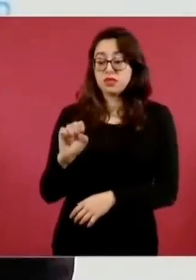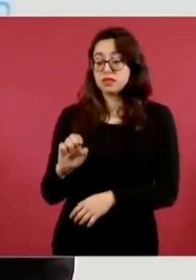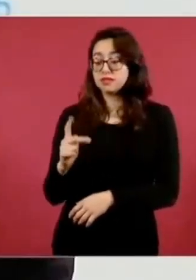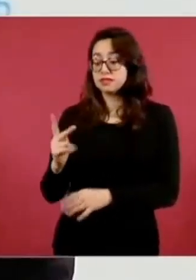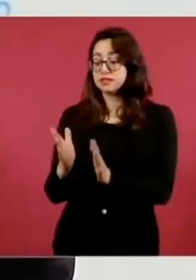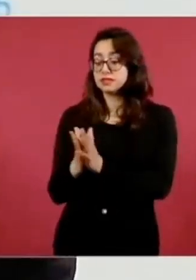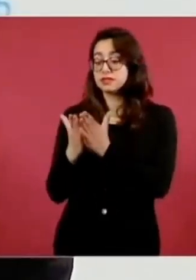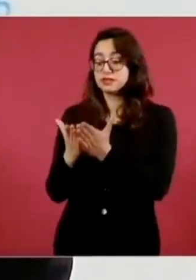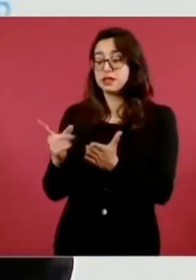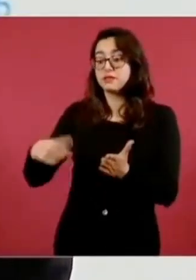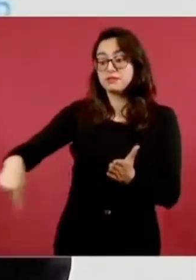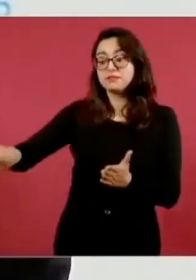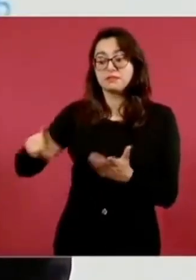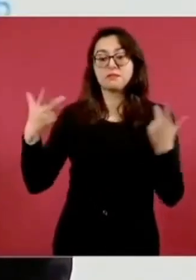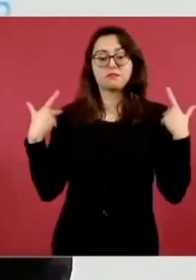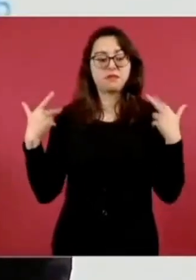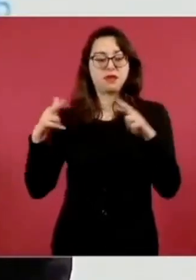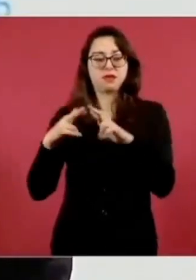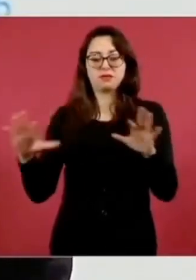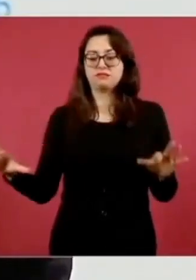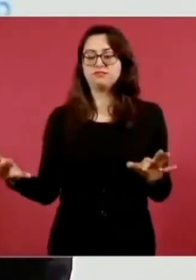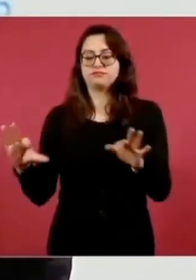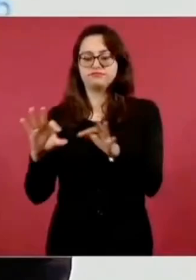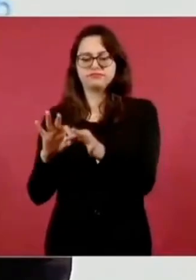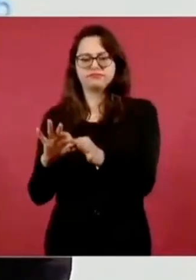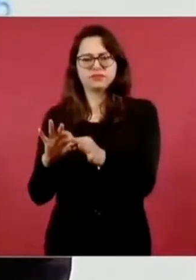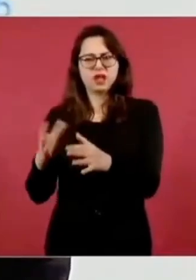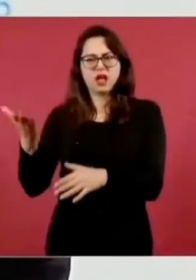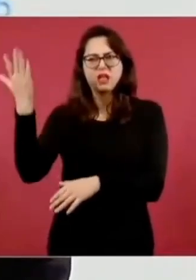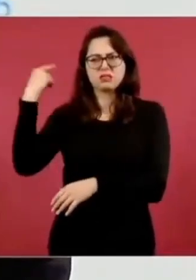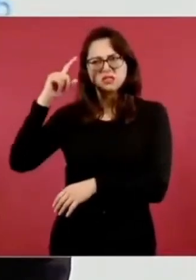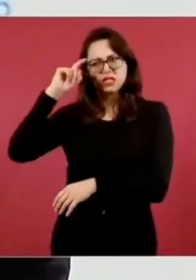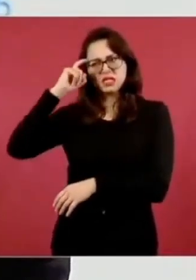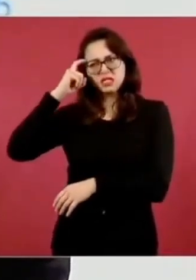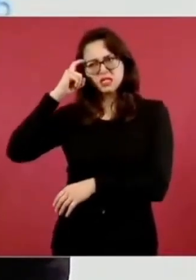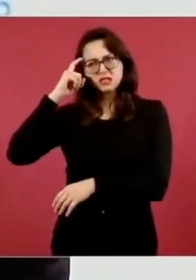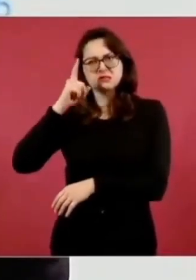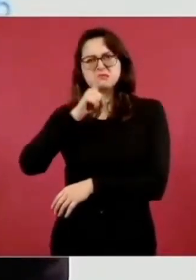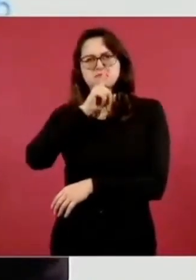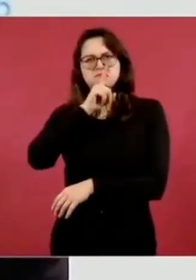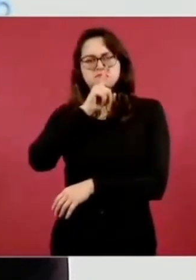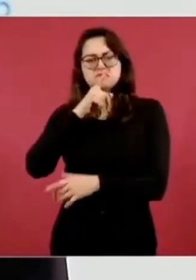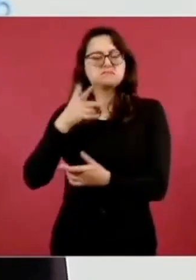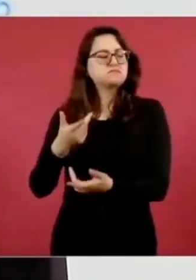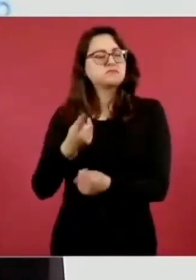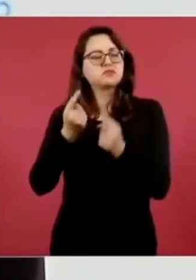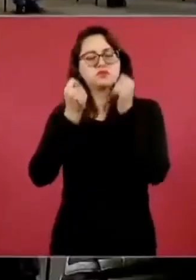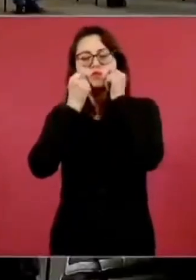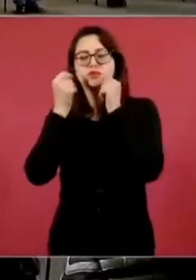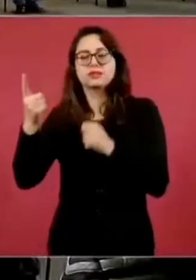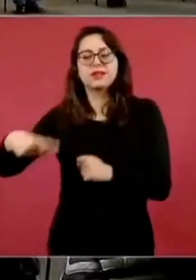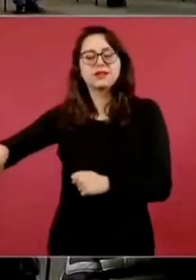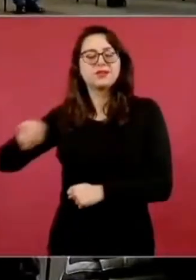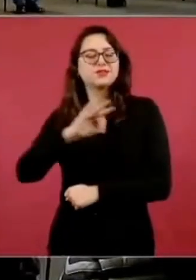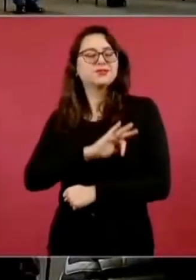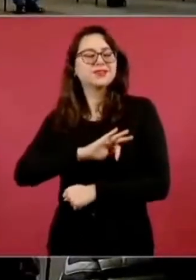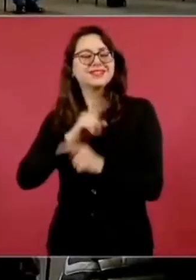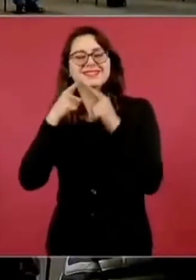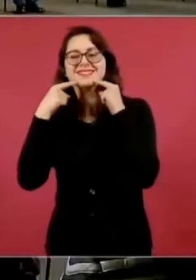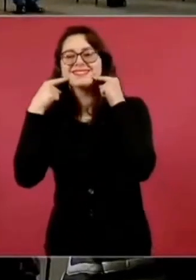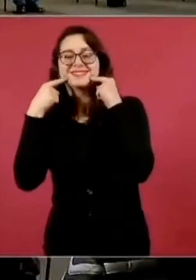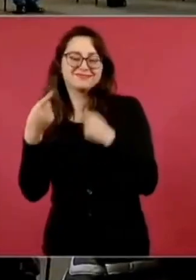magisterio indignado y el ceño fruncido de aquellos que solo aspiran a comercializar la educación. Es cuanto.